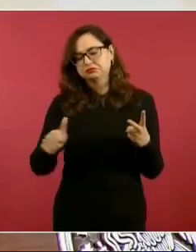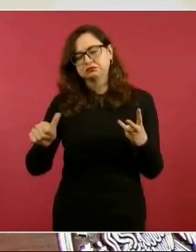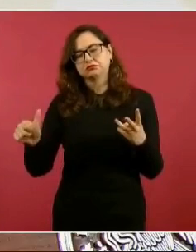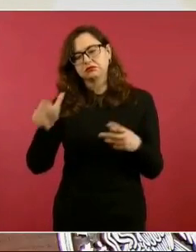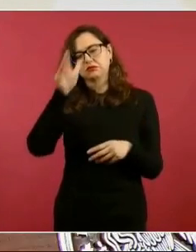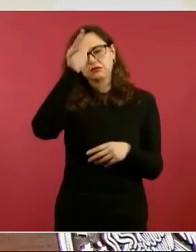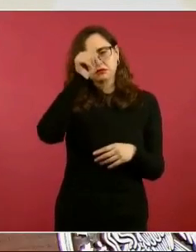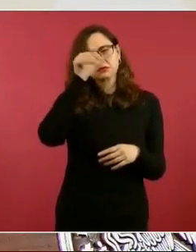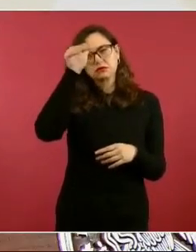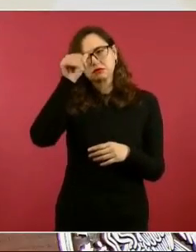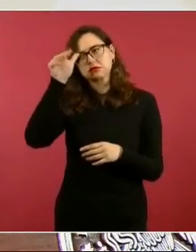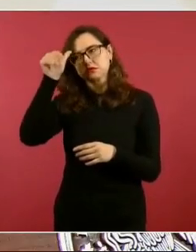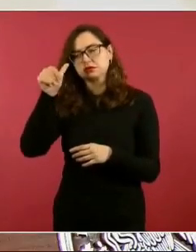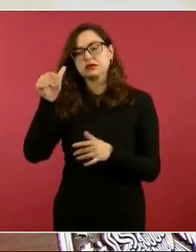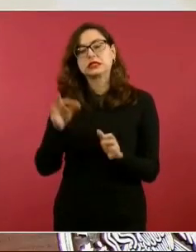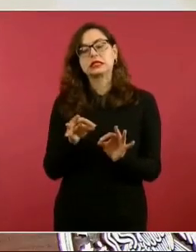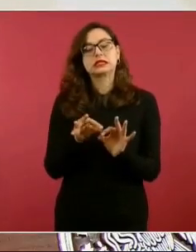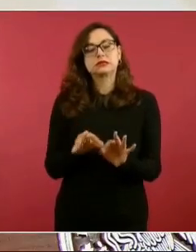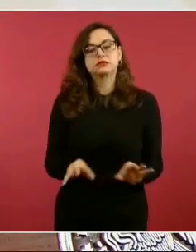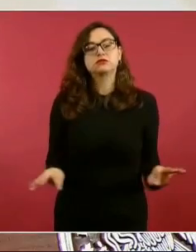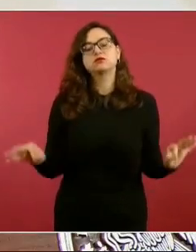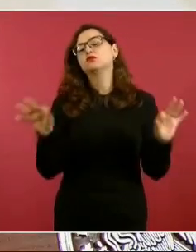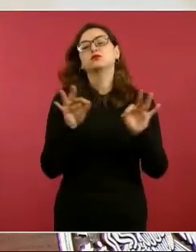es que todos